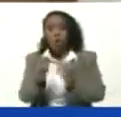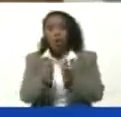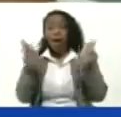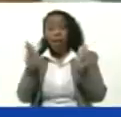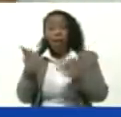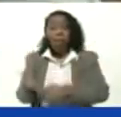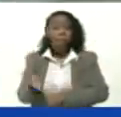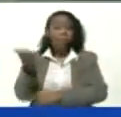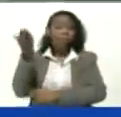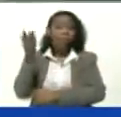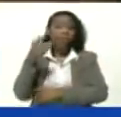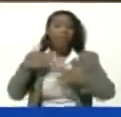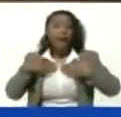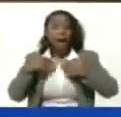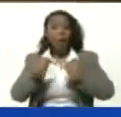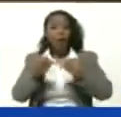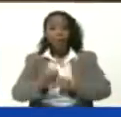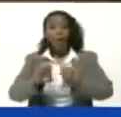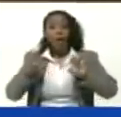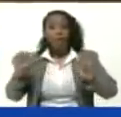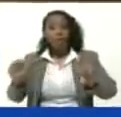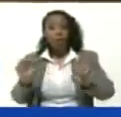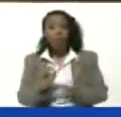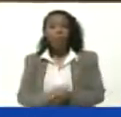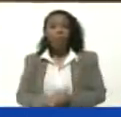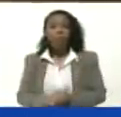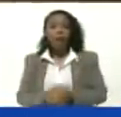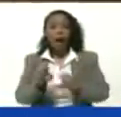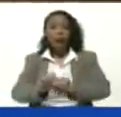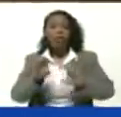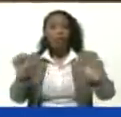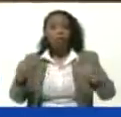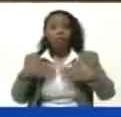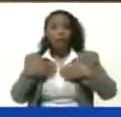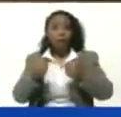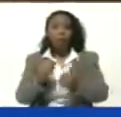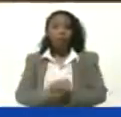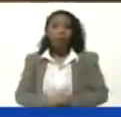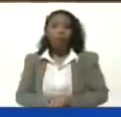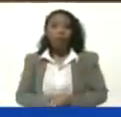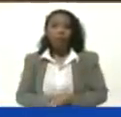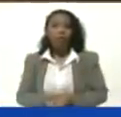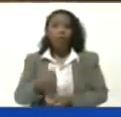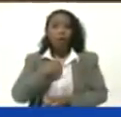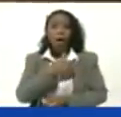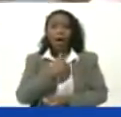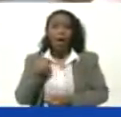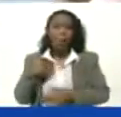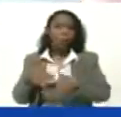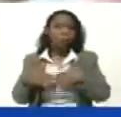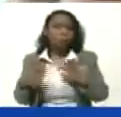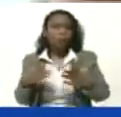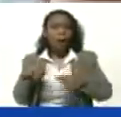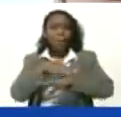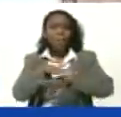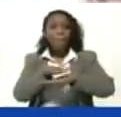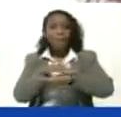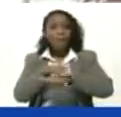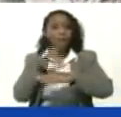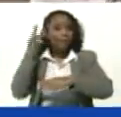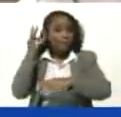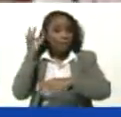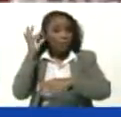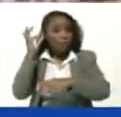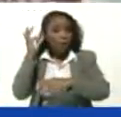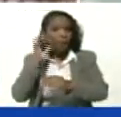Salud Y educación Educación Y salud Yo quisiera Que nuestra Ministra Yelipse